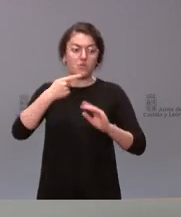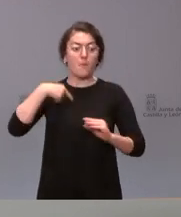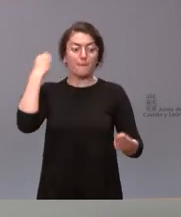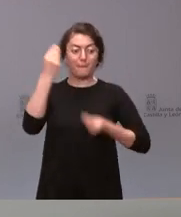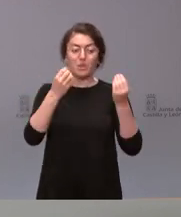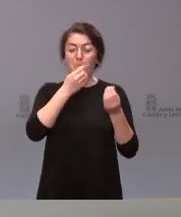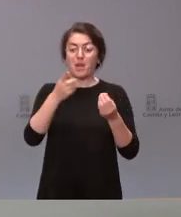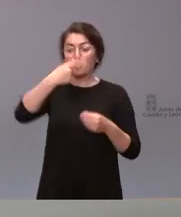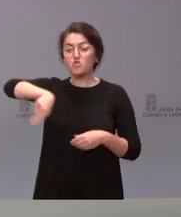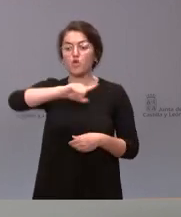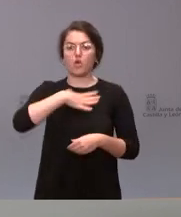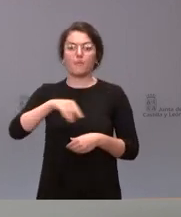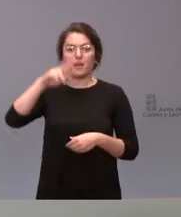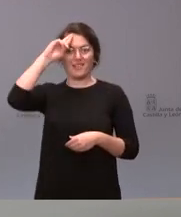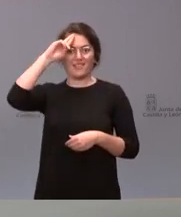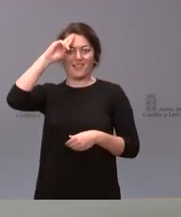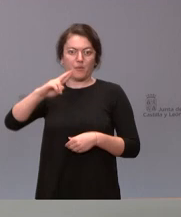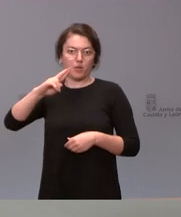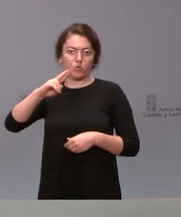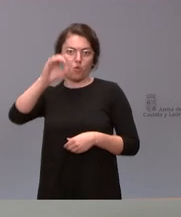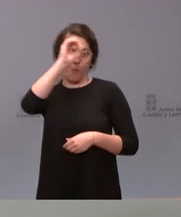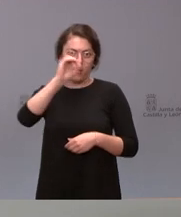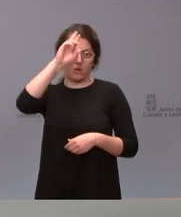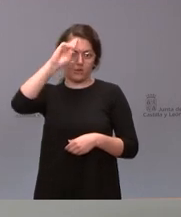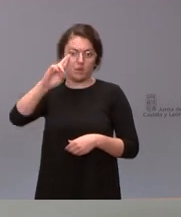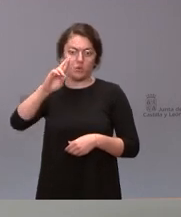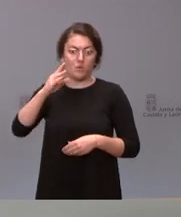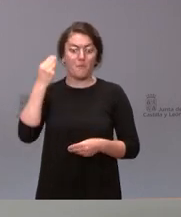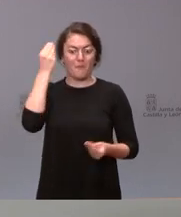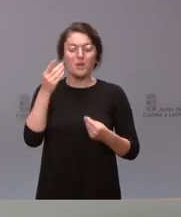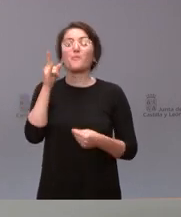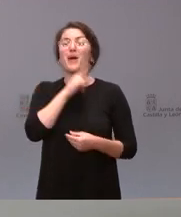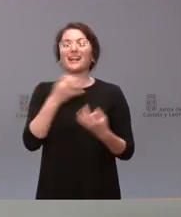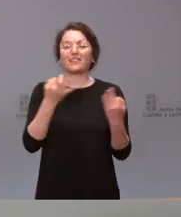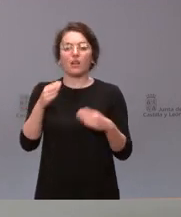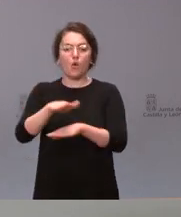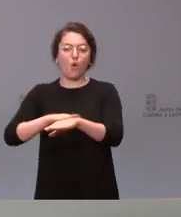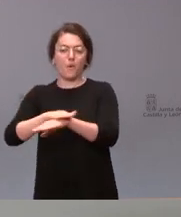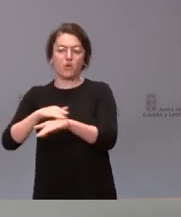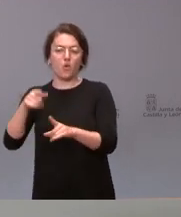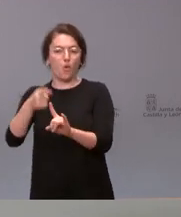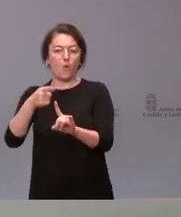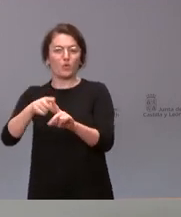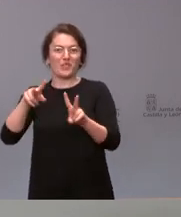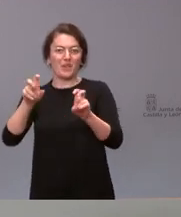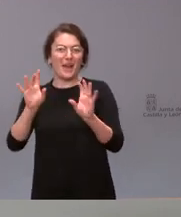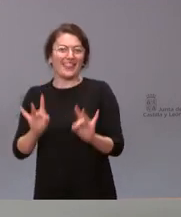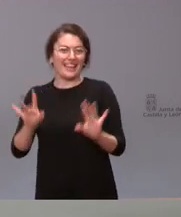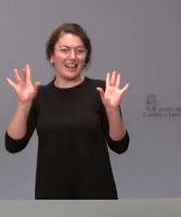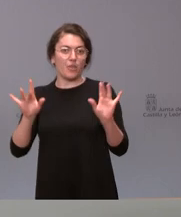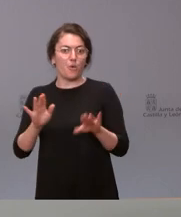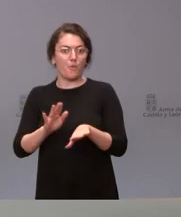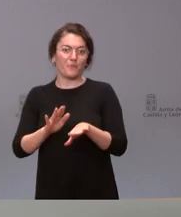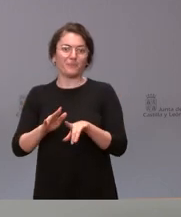respetar su opinión y me parece mal que haya un gobierno en España que utilice un tema tan sensible como este sin esperar a la